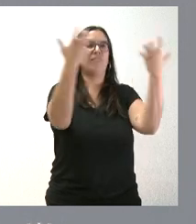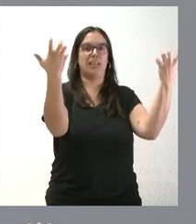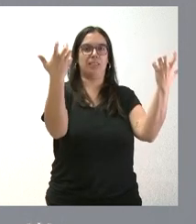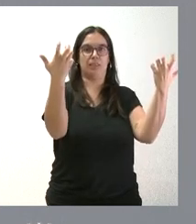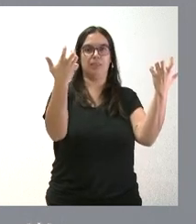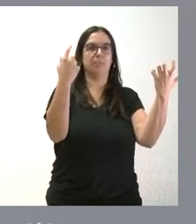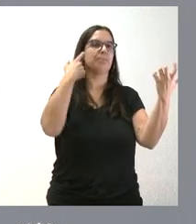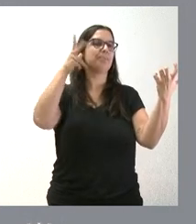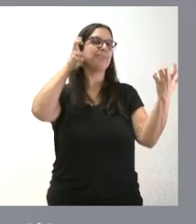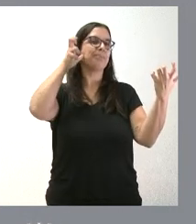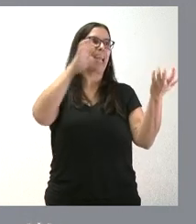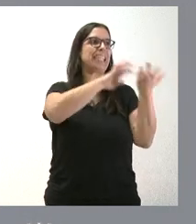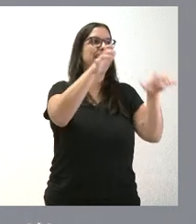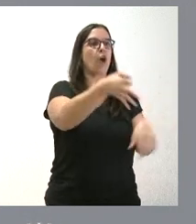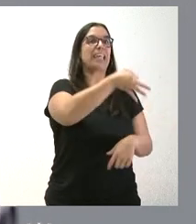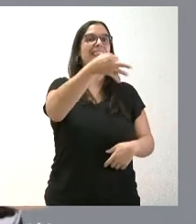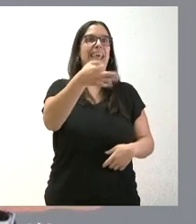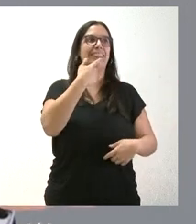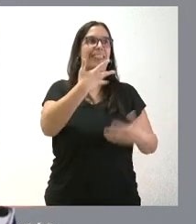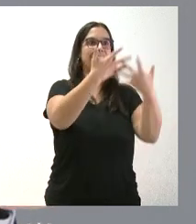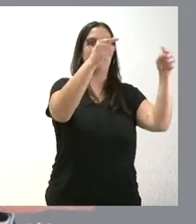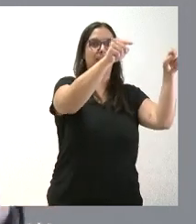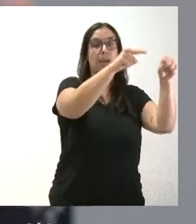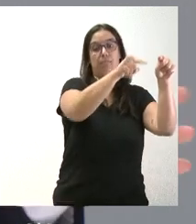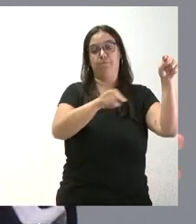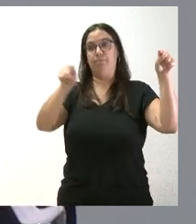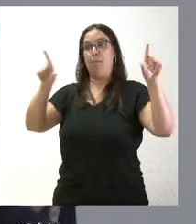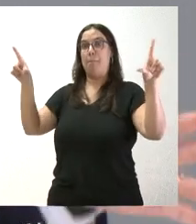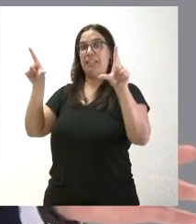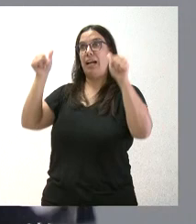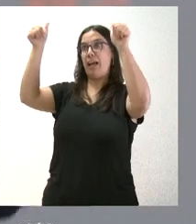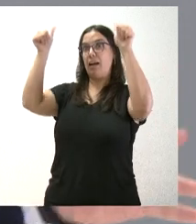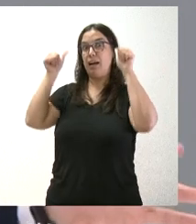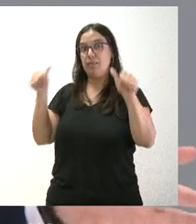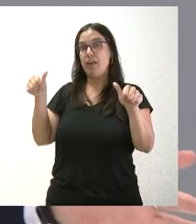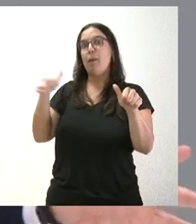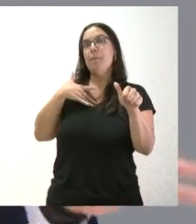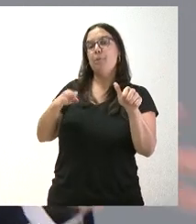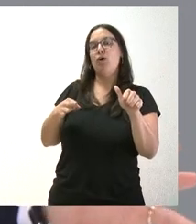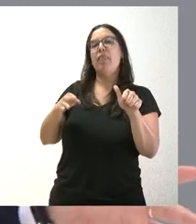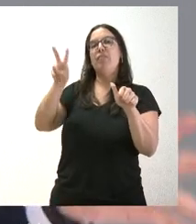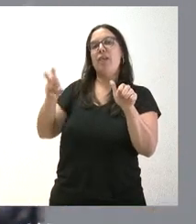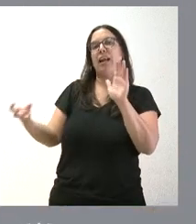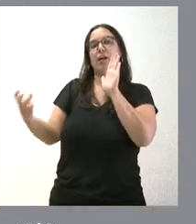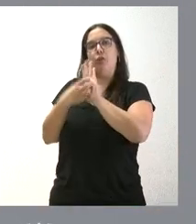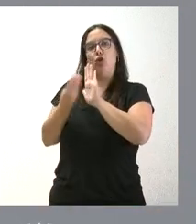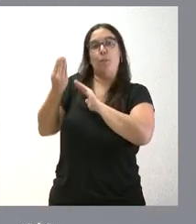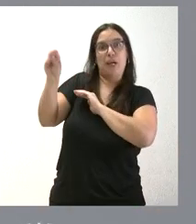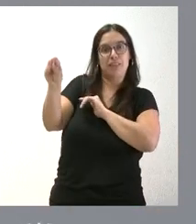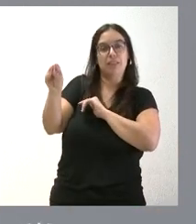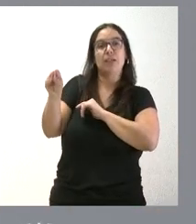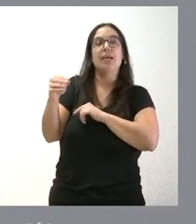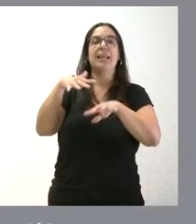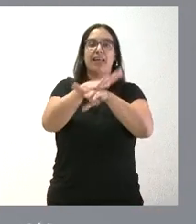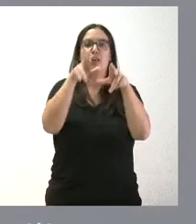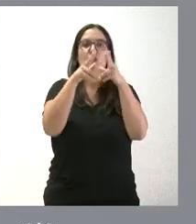León excelente. Quizá a lo mejor en un soporte de pantallas o de cartelería se puede utilizar la marca en su integridad y en las redes sociales